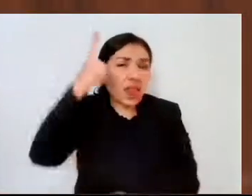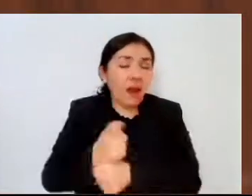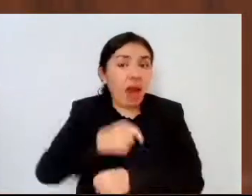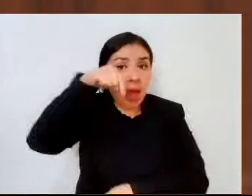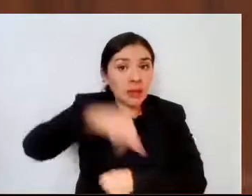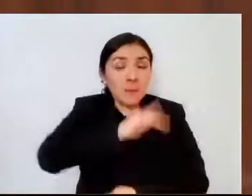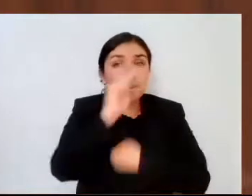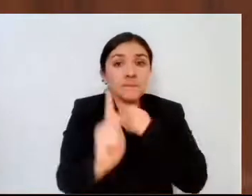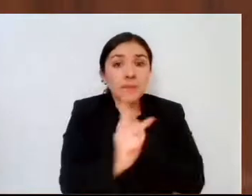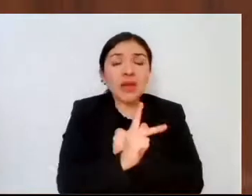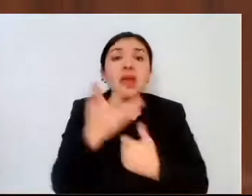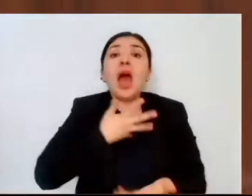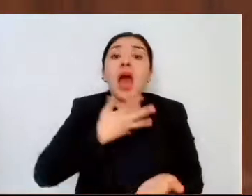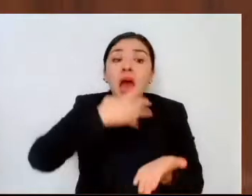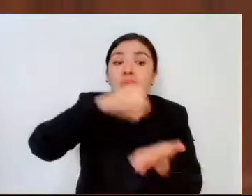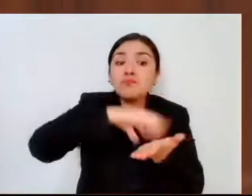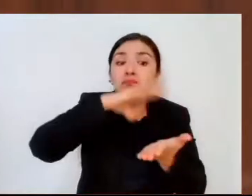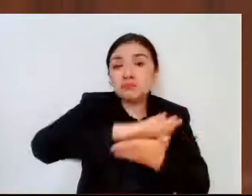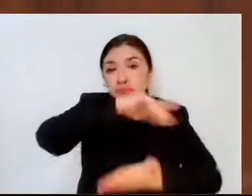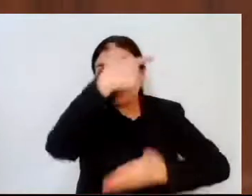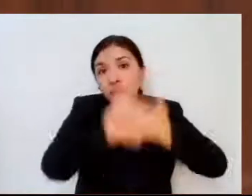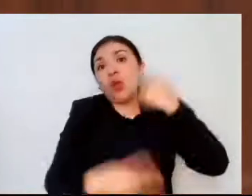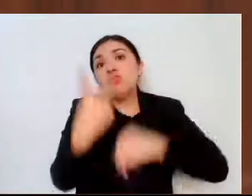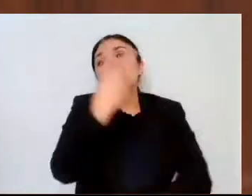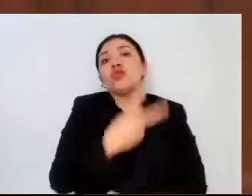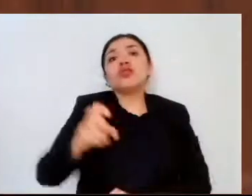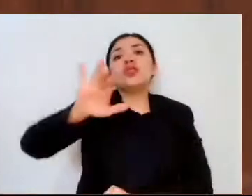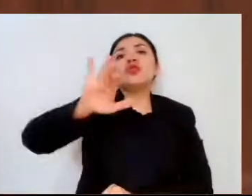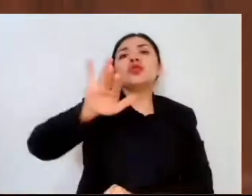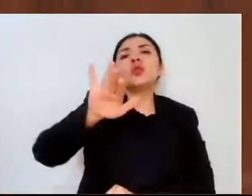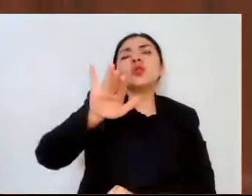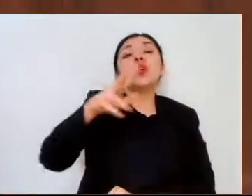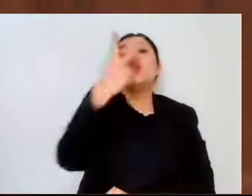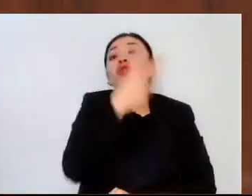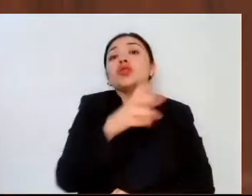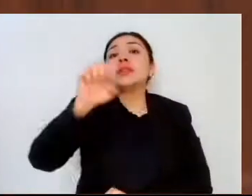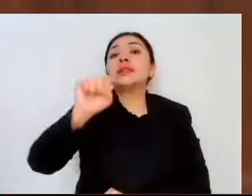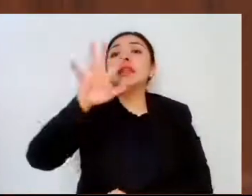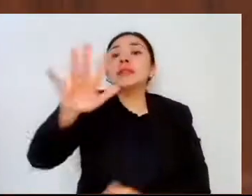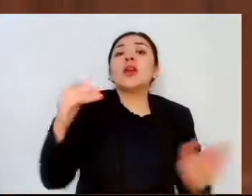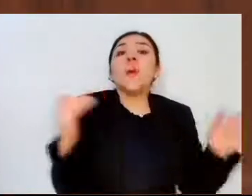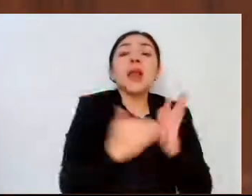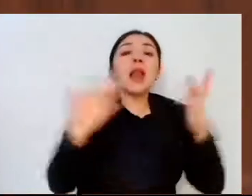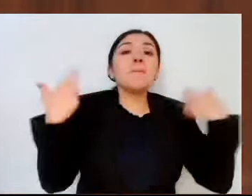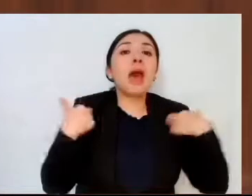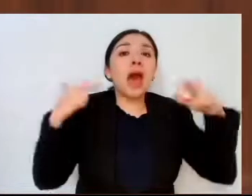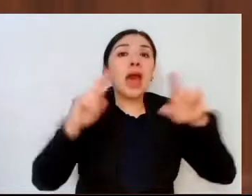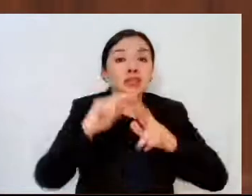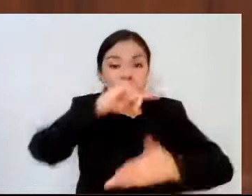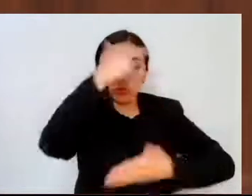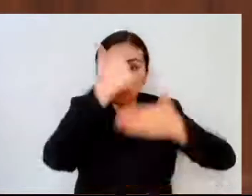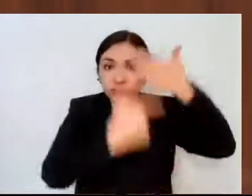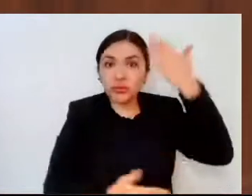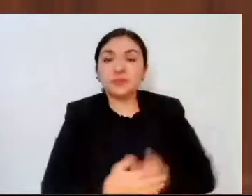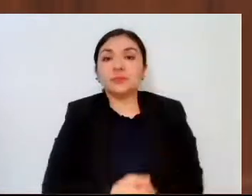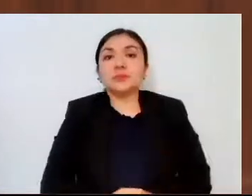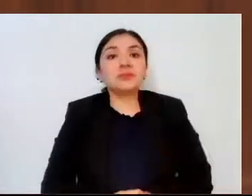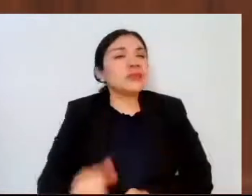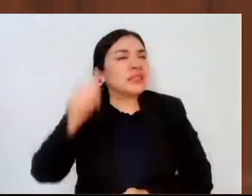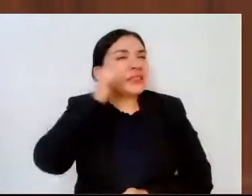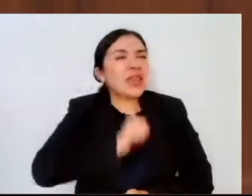una plantilla superior a 265 mil docentes. Siempre